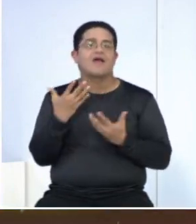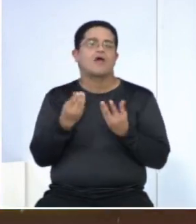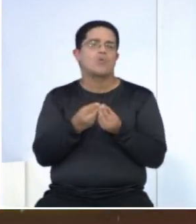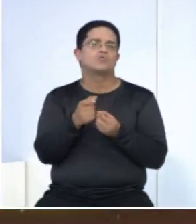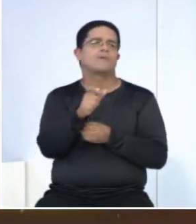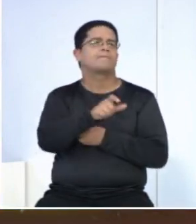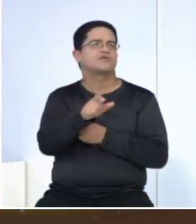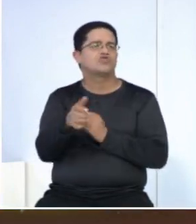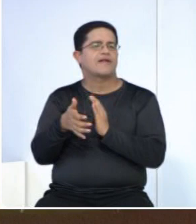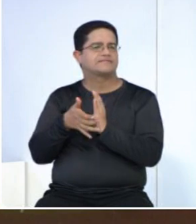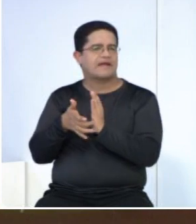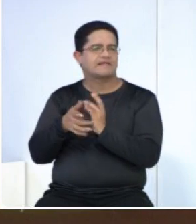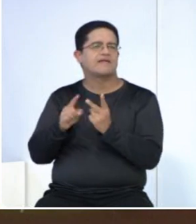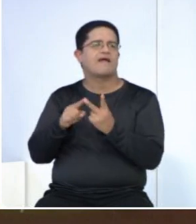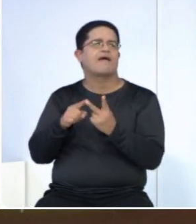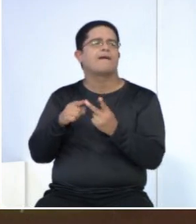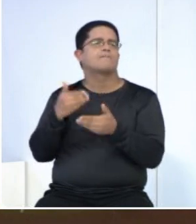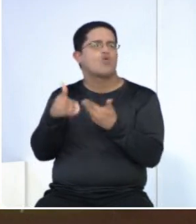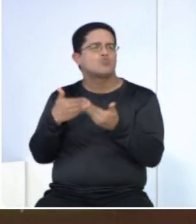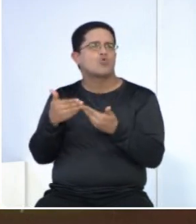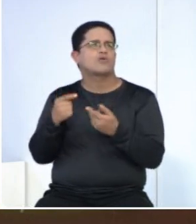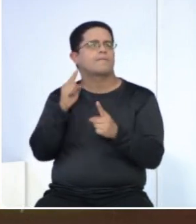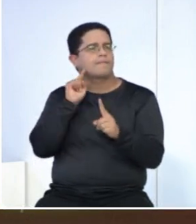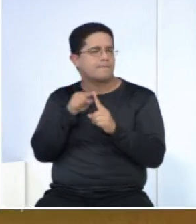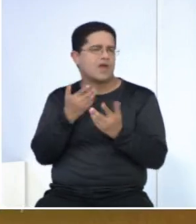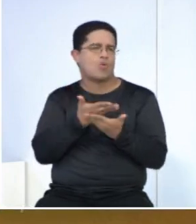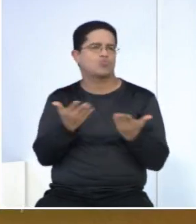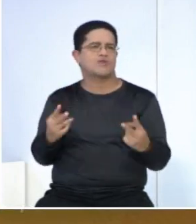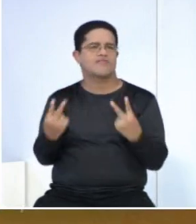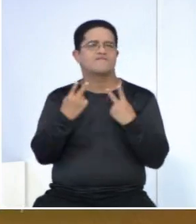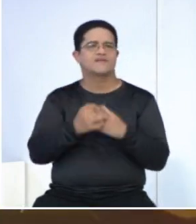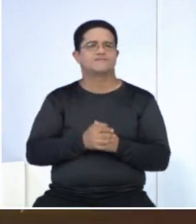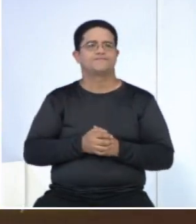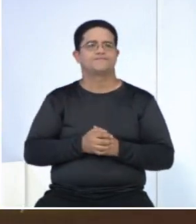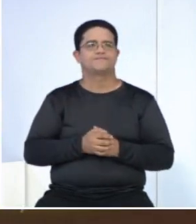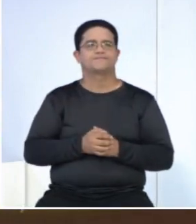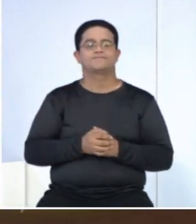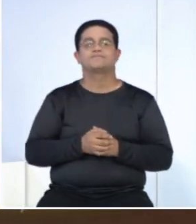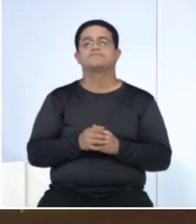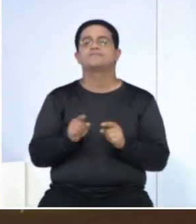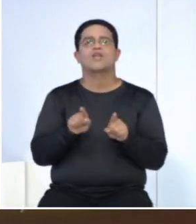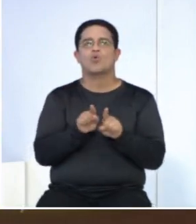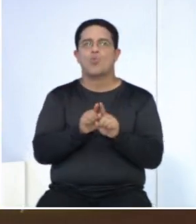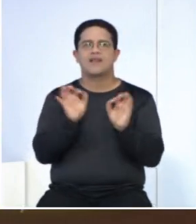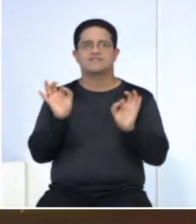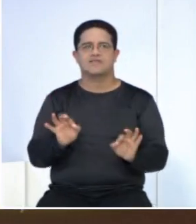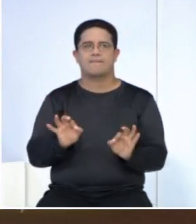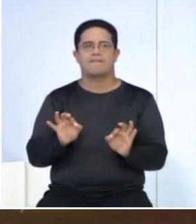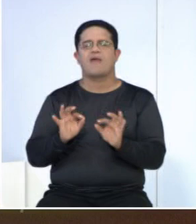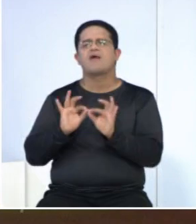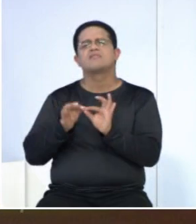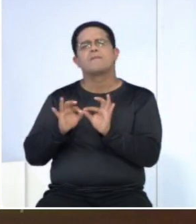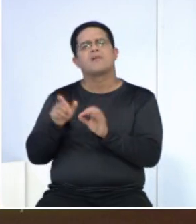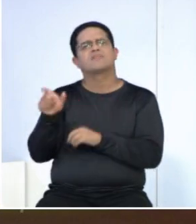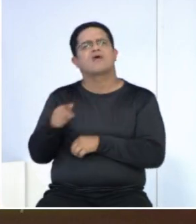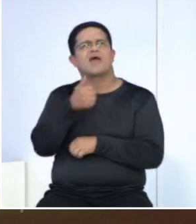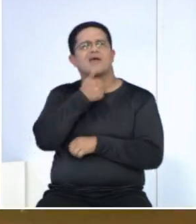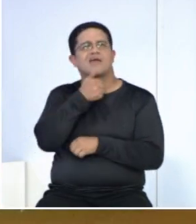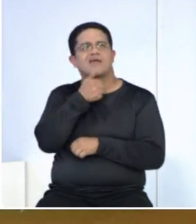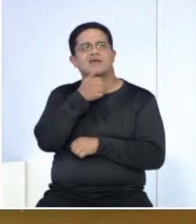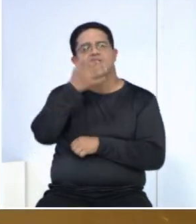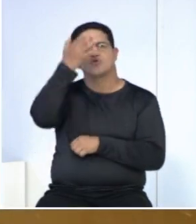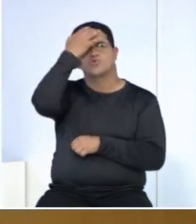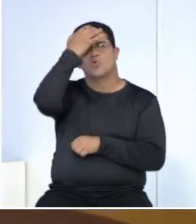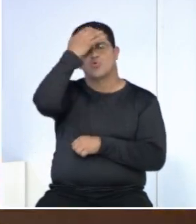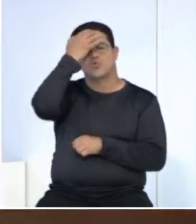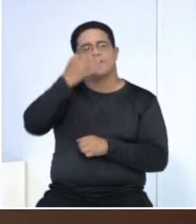de todo el equipo técnico y de producción que hace posible que este espacio llegue hasta sus hogares. Como siempre en interpretación de lengua de señas,